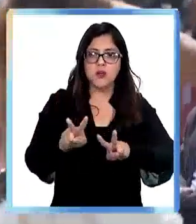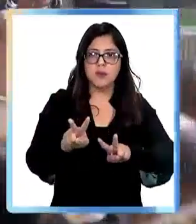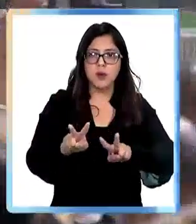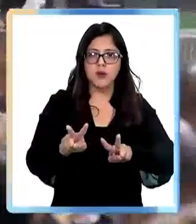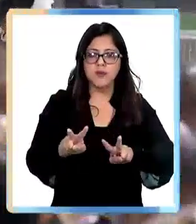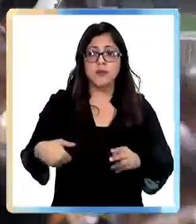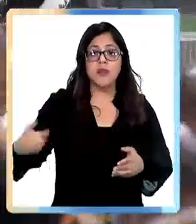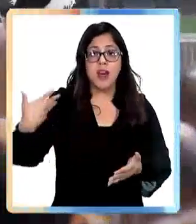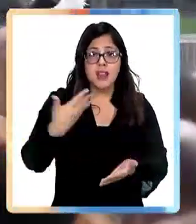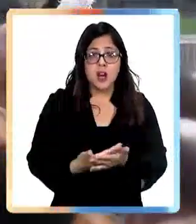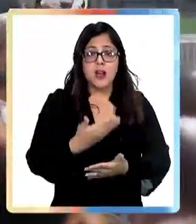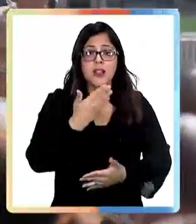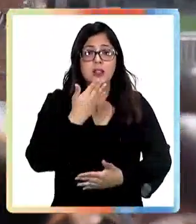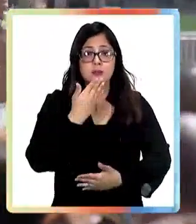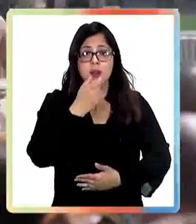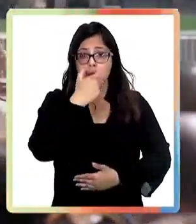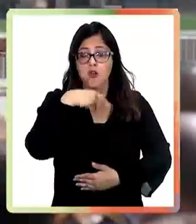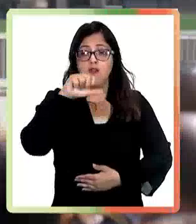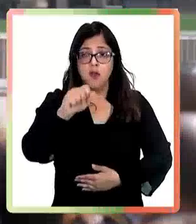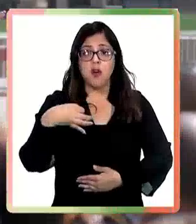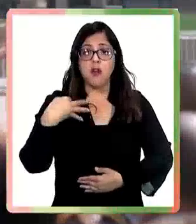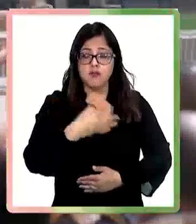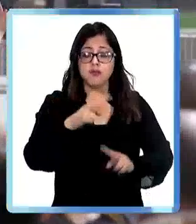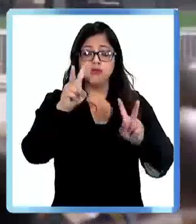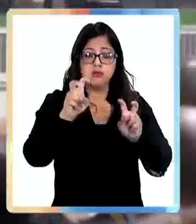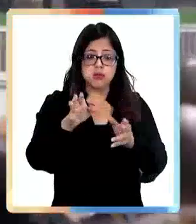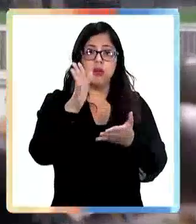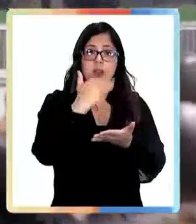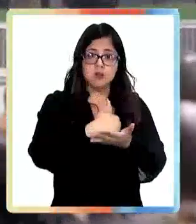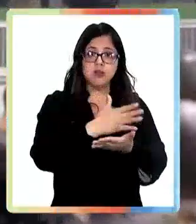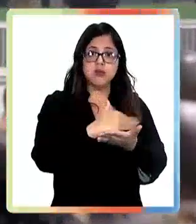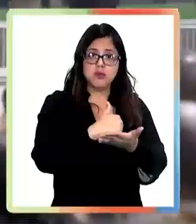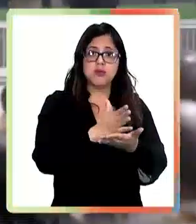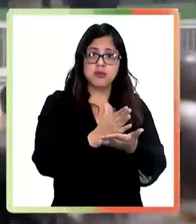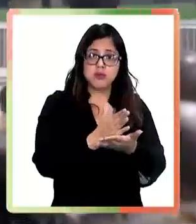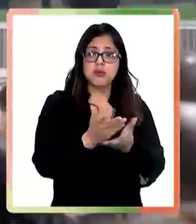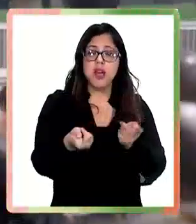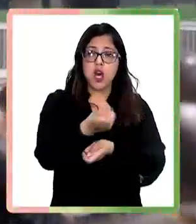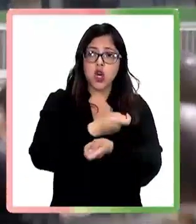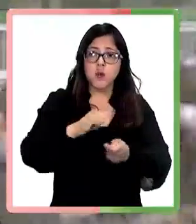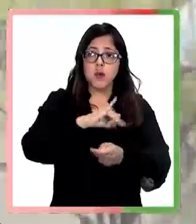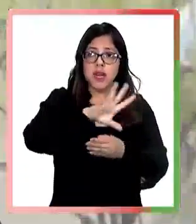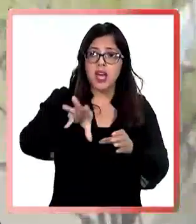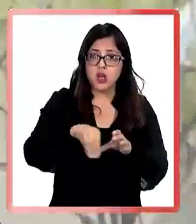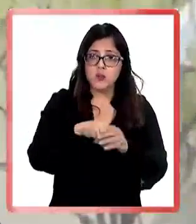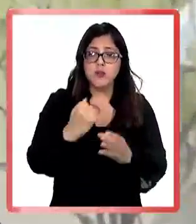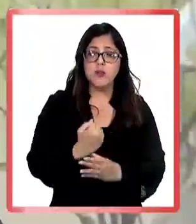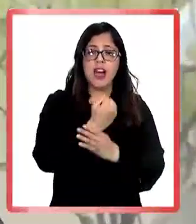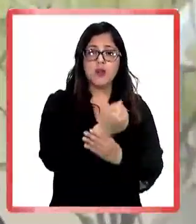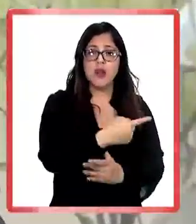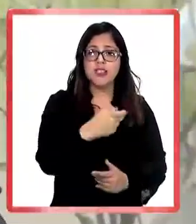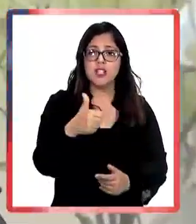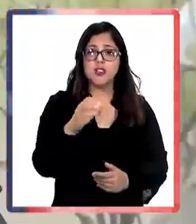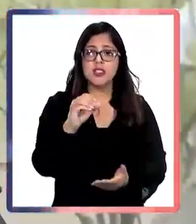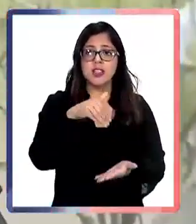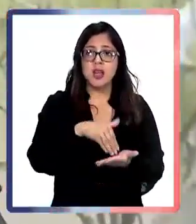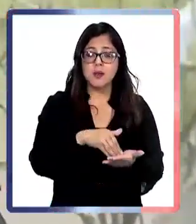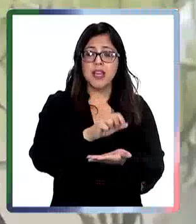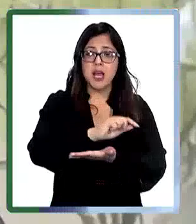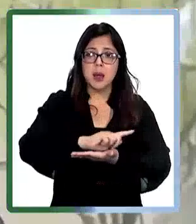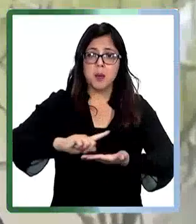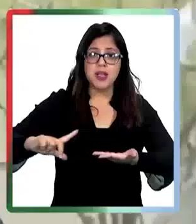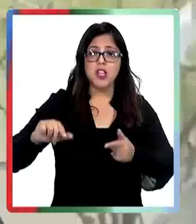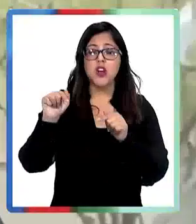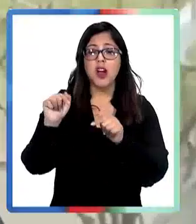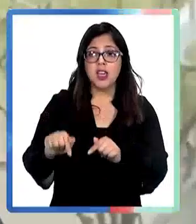mil emprendedores, de las cuales cerca de 150 pertenecen a Rapa Nui. Si bien los números van hacia arriba en